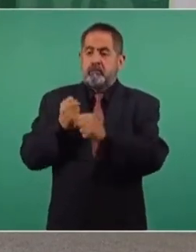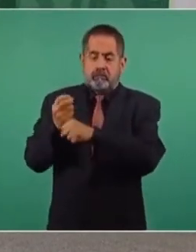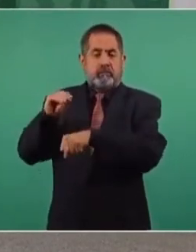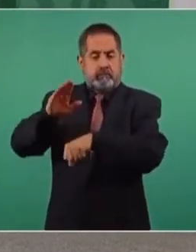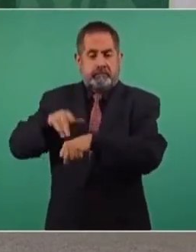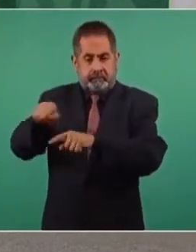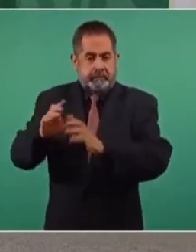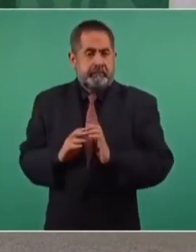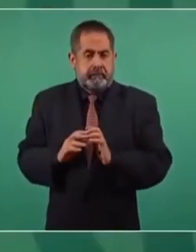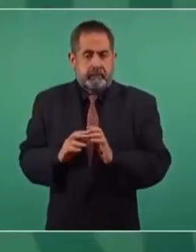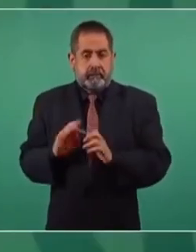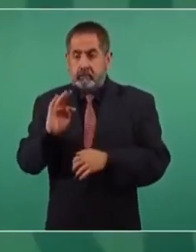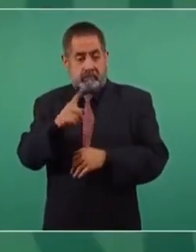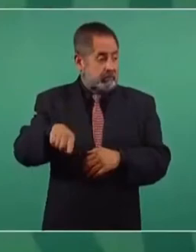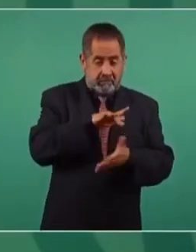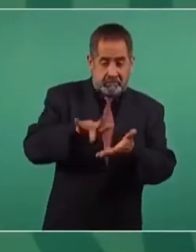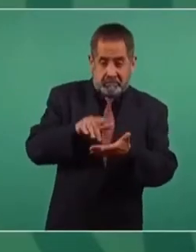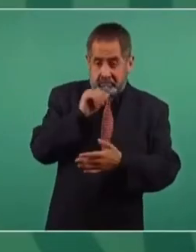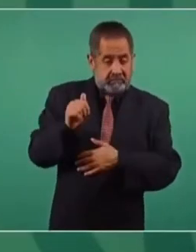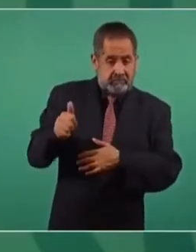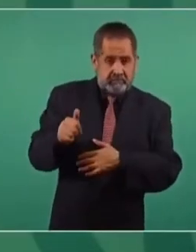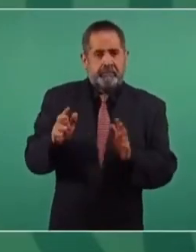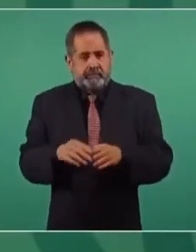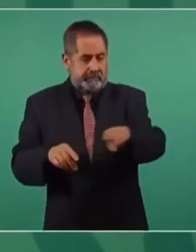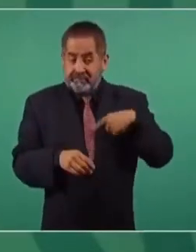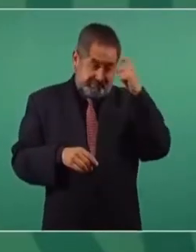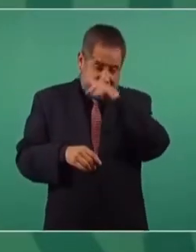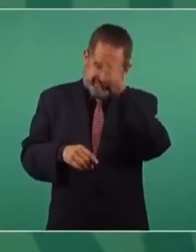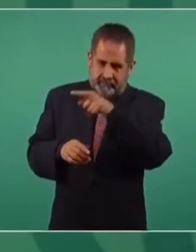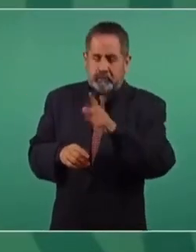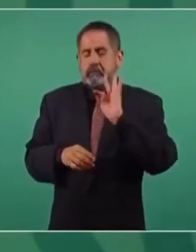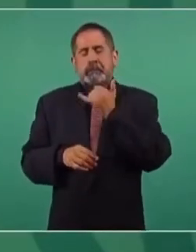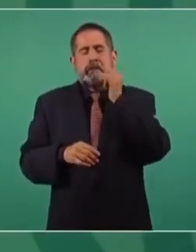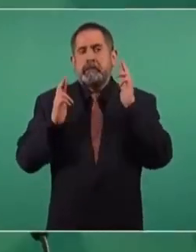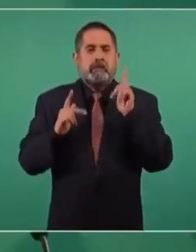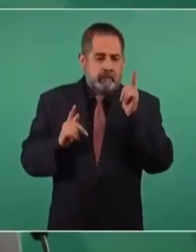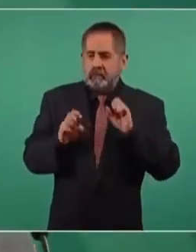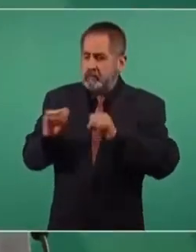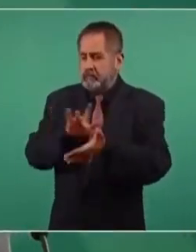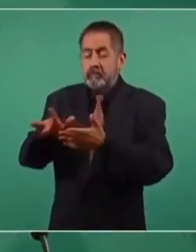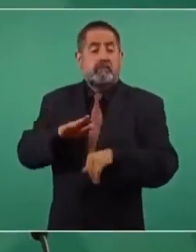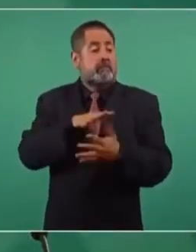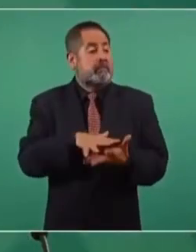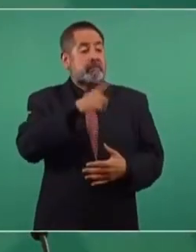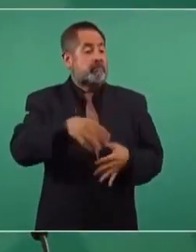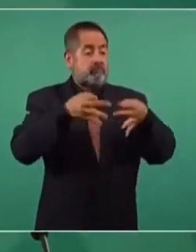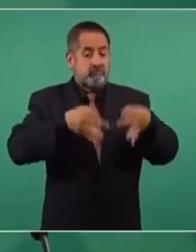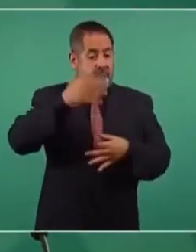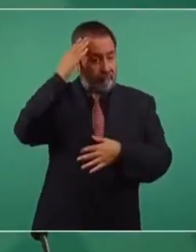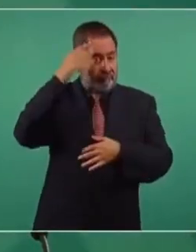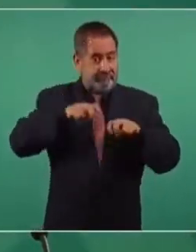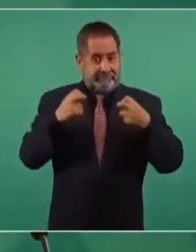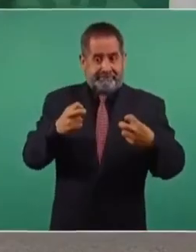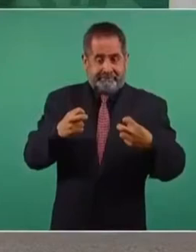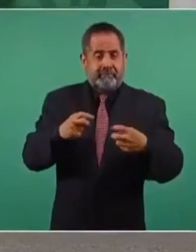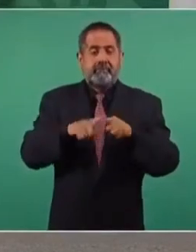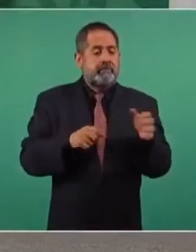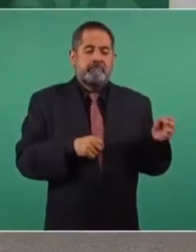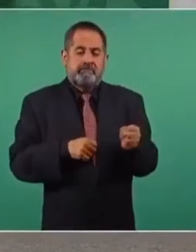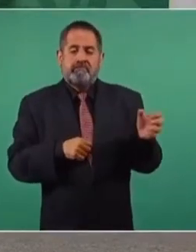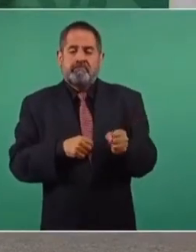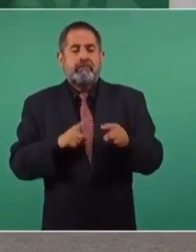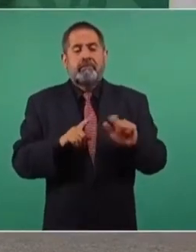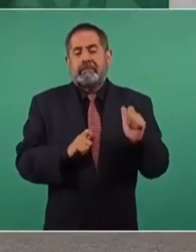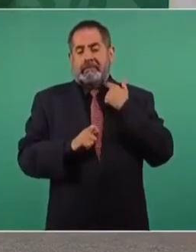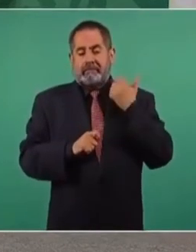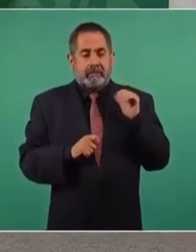de que no lo apoyen los otros ministros. Que es muy difícil que lo apoyen, ojalá y me equivoque, porque la mayoría de los ministros fueron puestos en